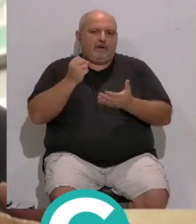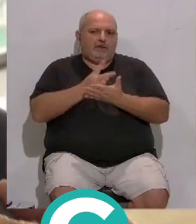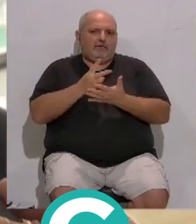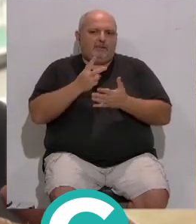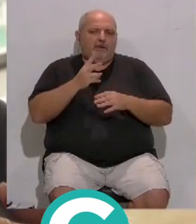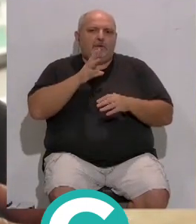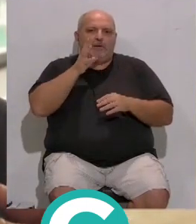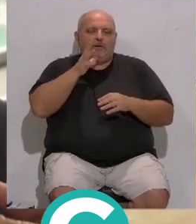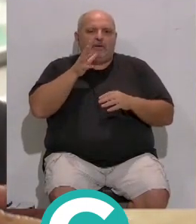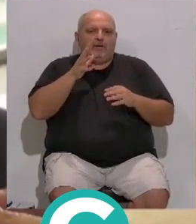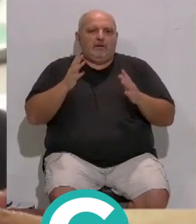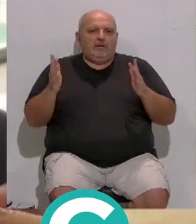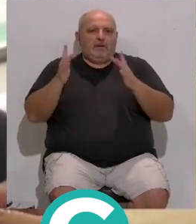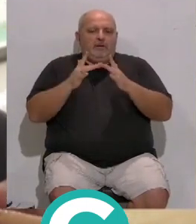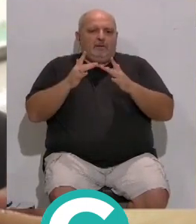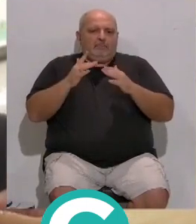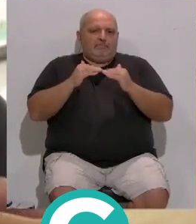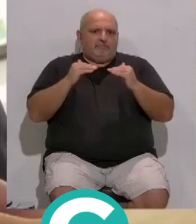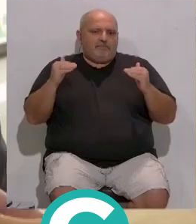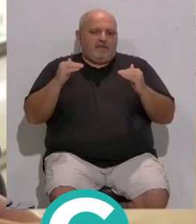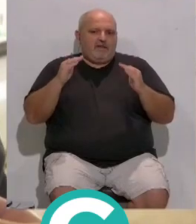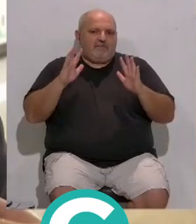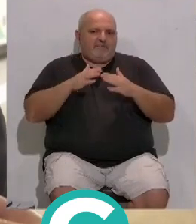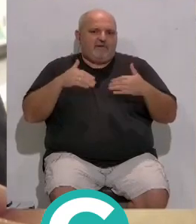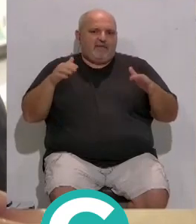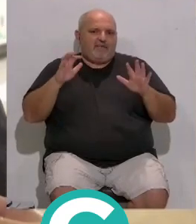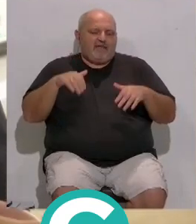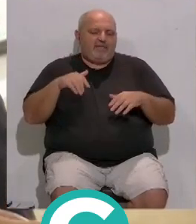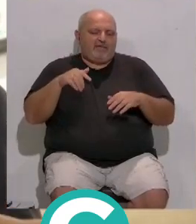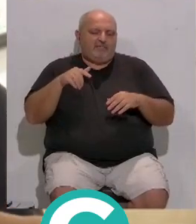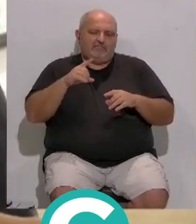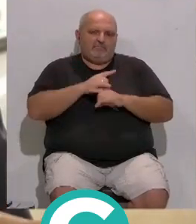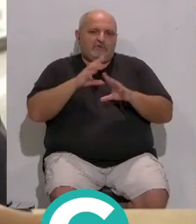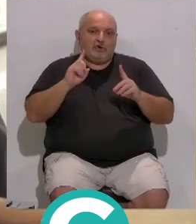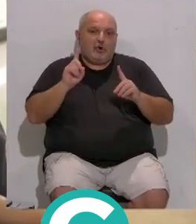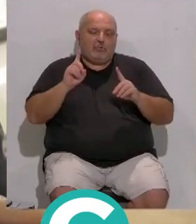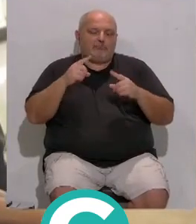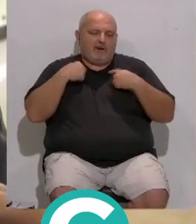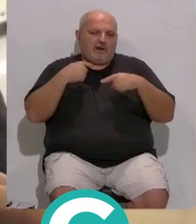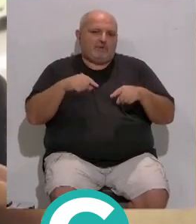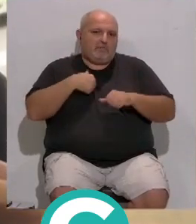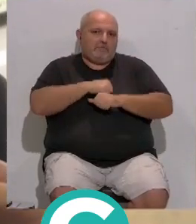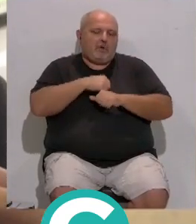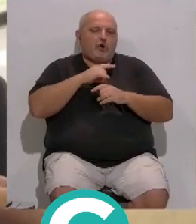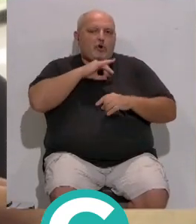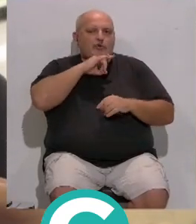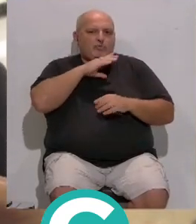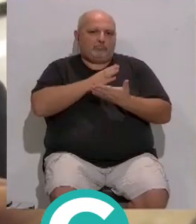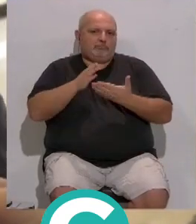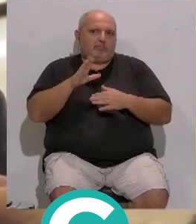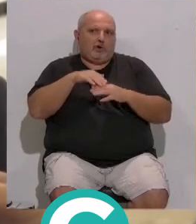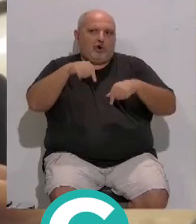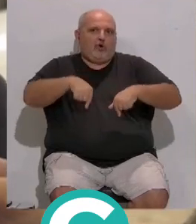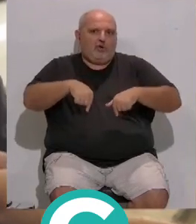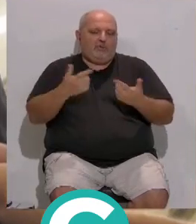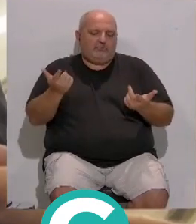interconectar... ...de una forma sostenible la Bahía de Cádiz... ...y todo lo que no sea eso... ...creo que está abocado al fracaso... ...pero vamos como digo... ...contento porque hoy desde